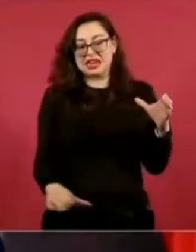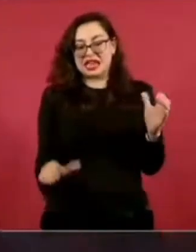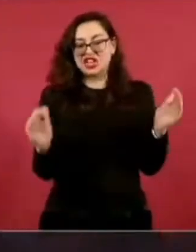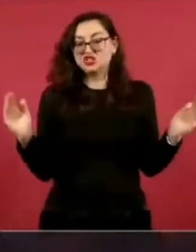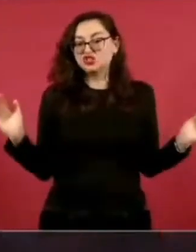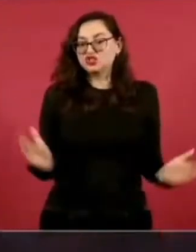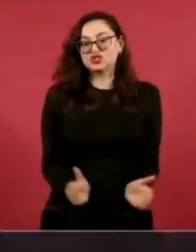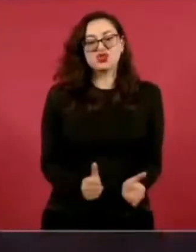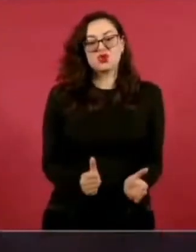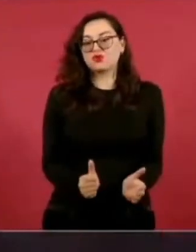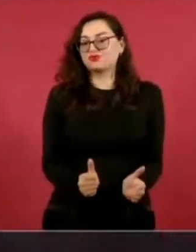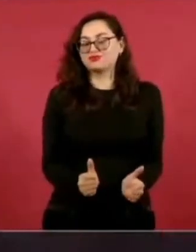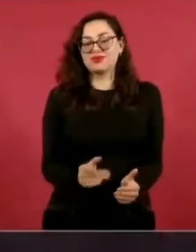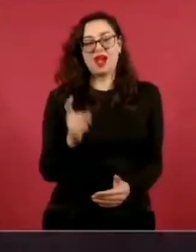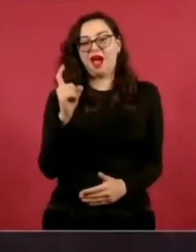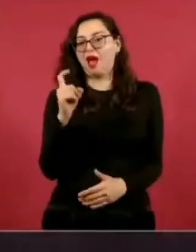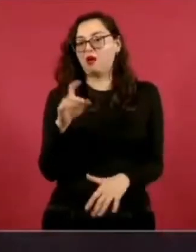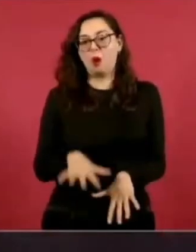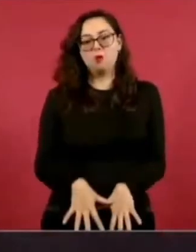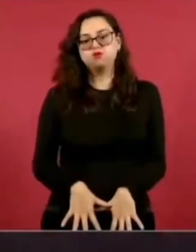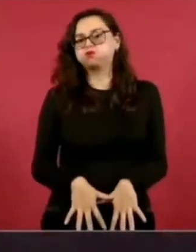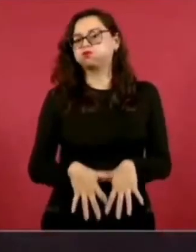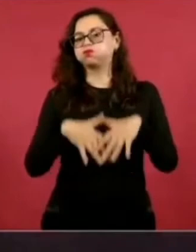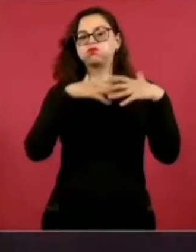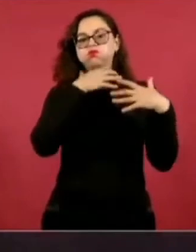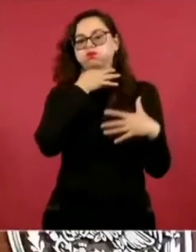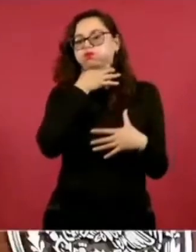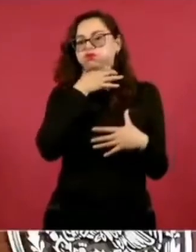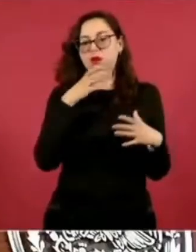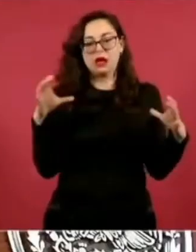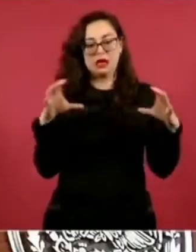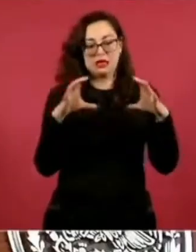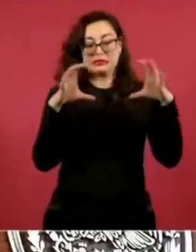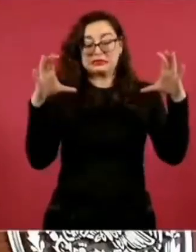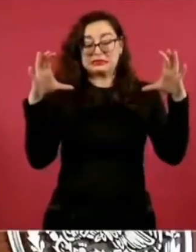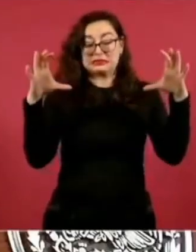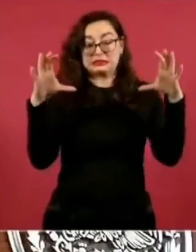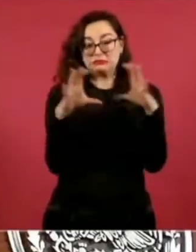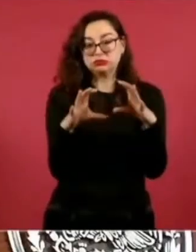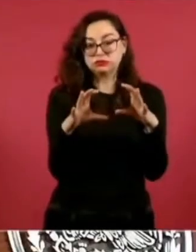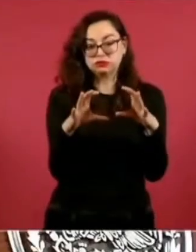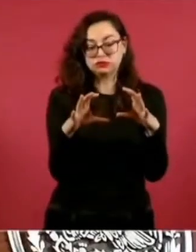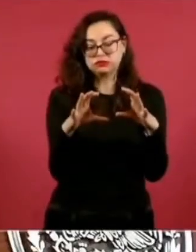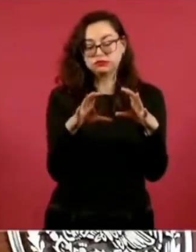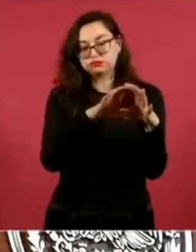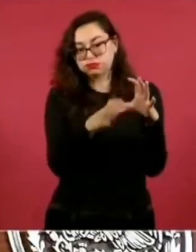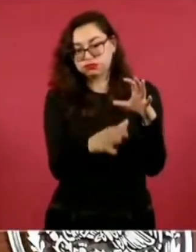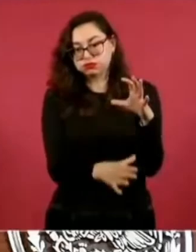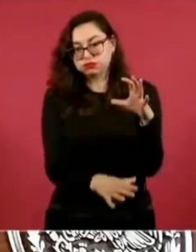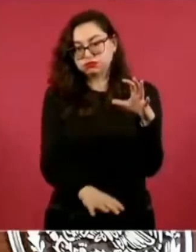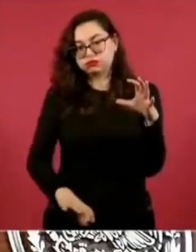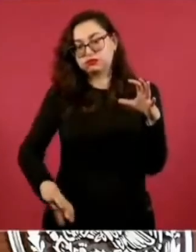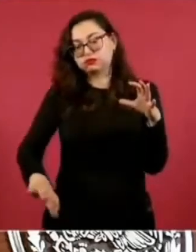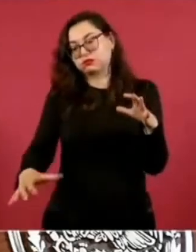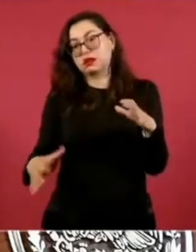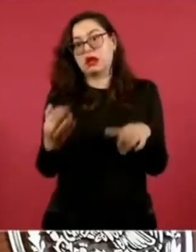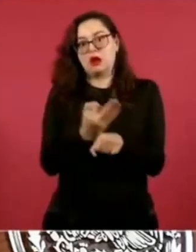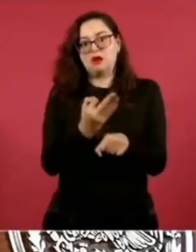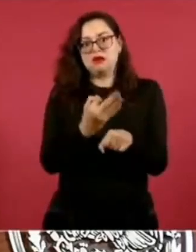muy pequeño, que fue rebasado,